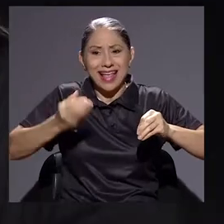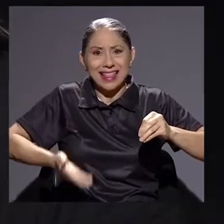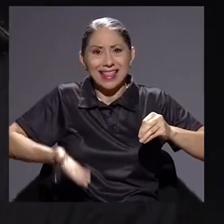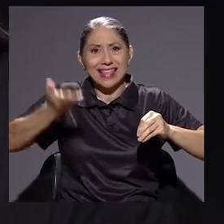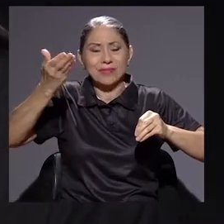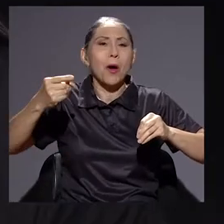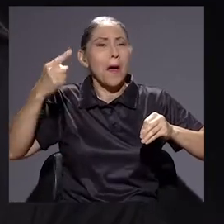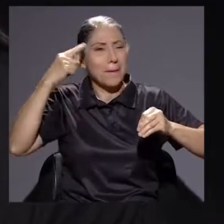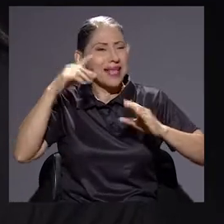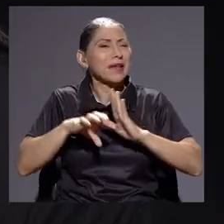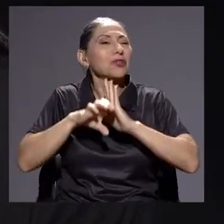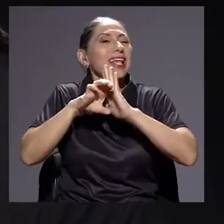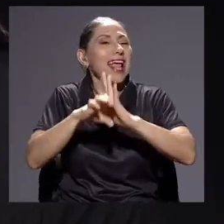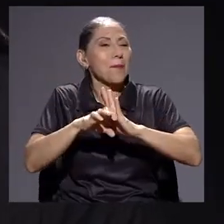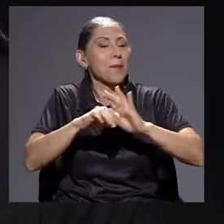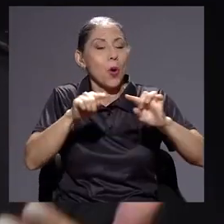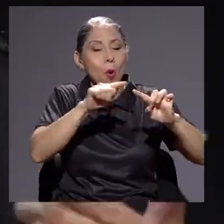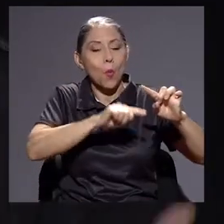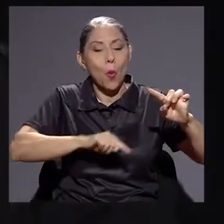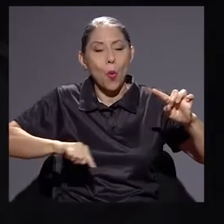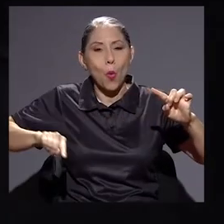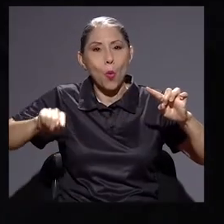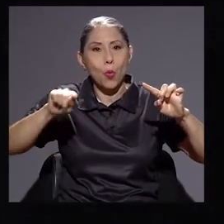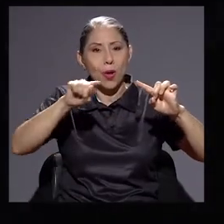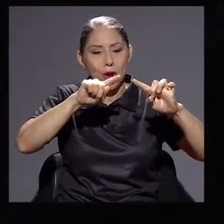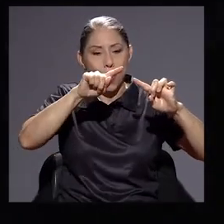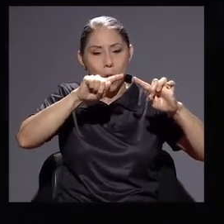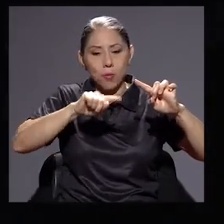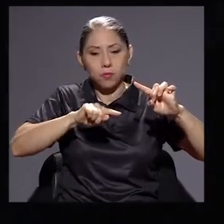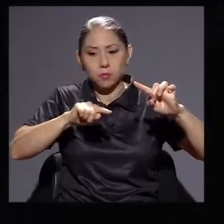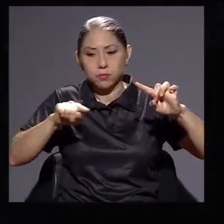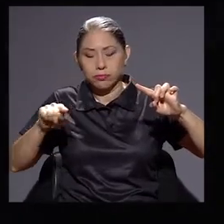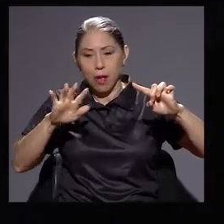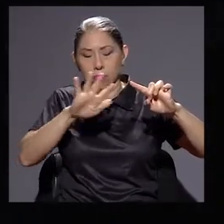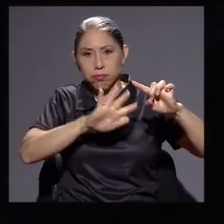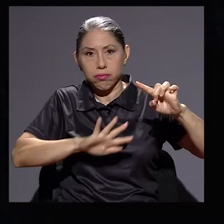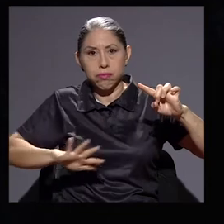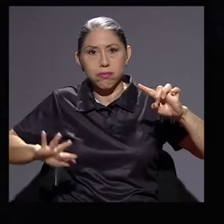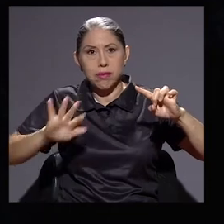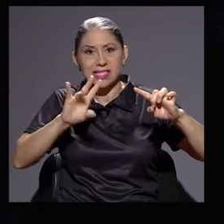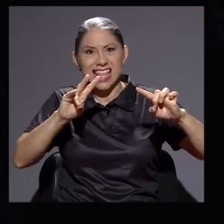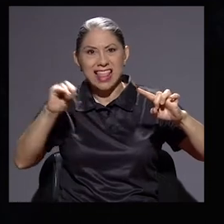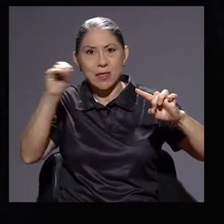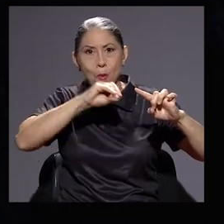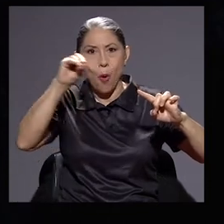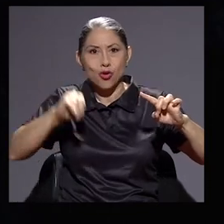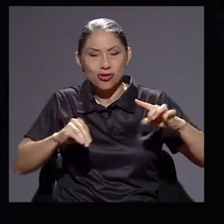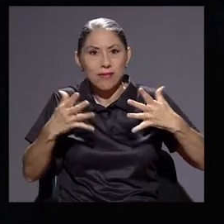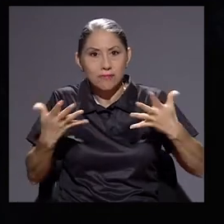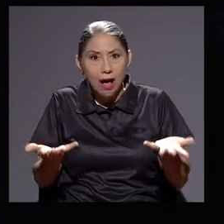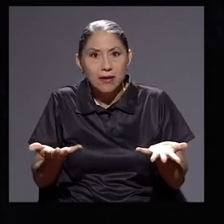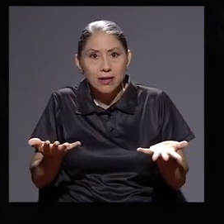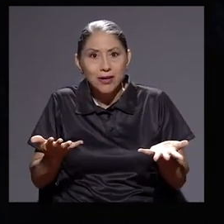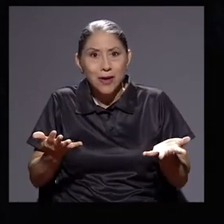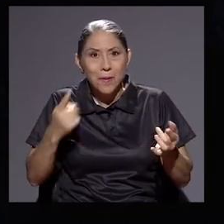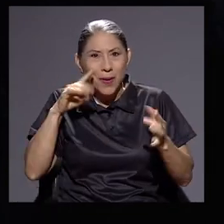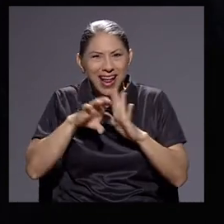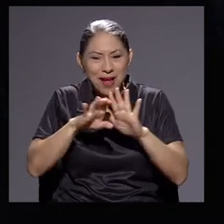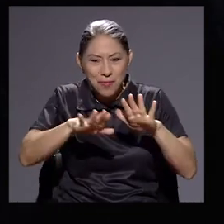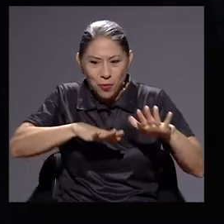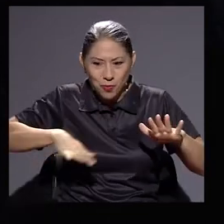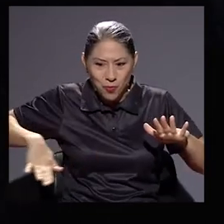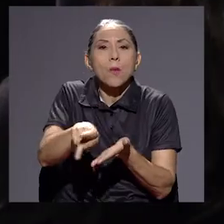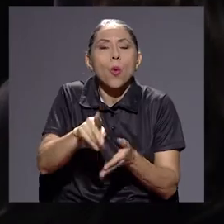50%. Pensemos este es el pastel y estamos hablando de un 70%. O todo aquel, no ese pedacito, es todo aquel pedazote